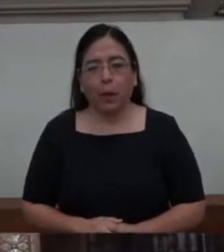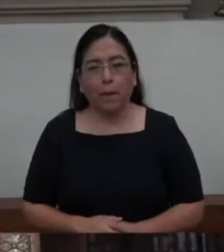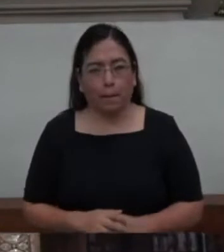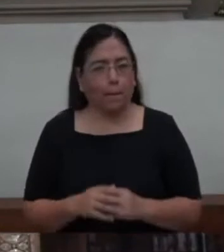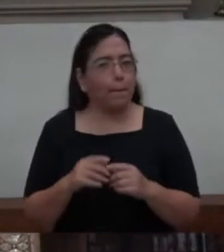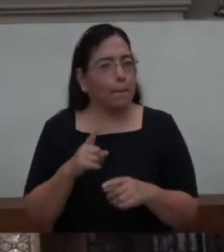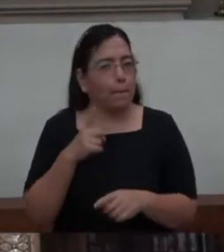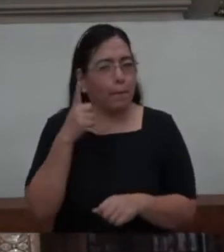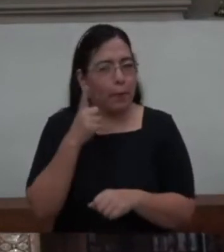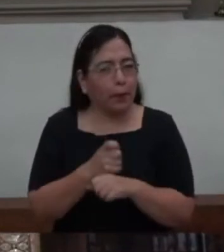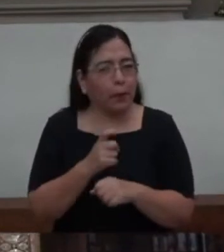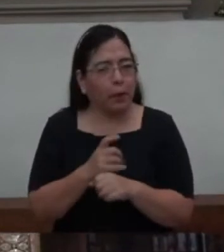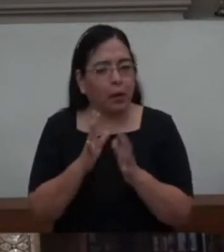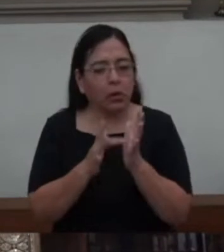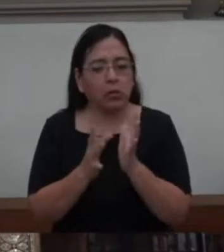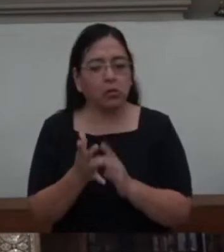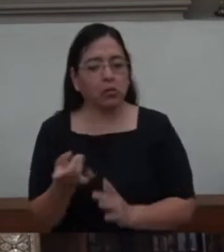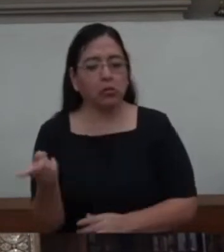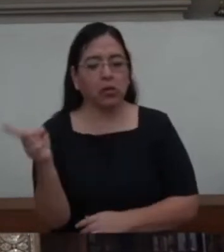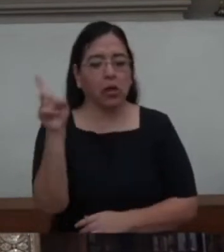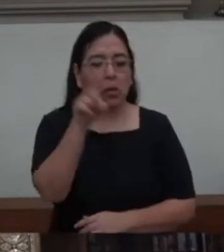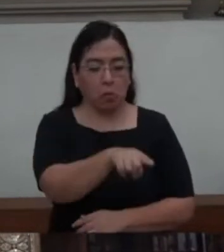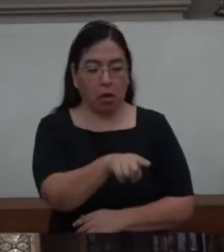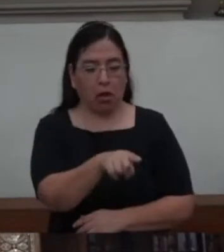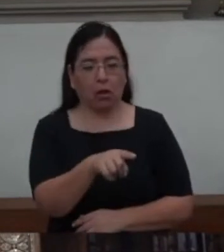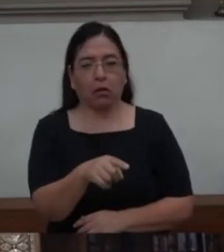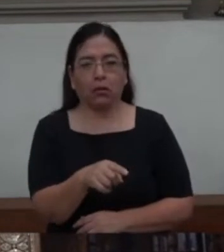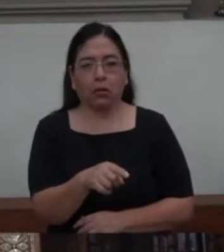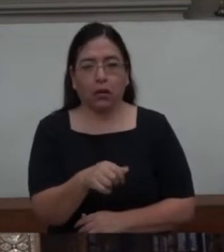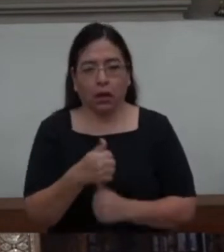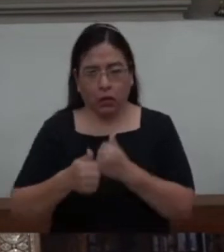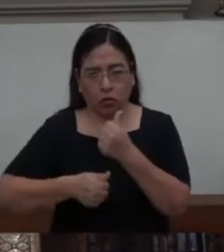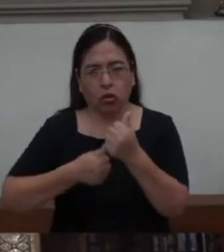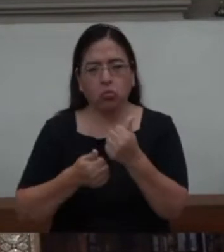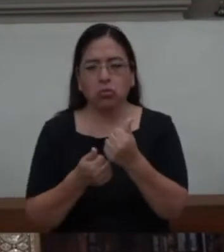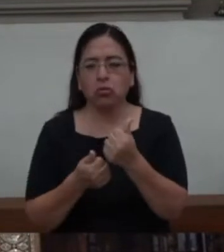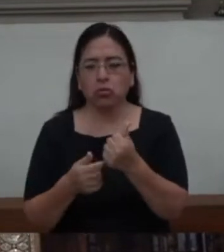apóstoles, denles ustedes de comer.